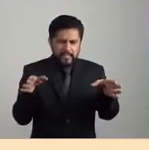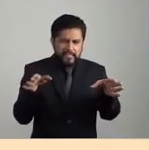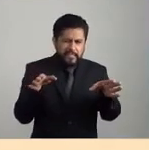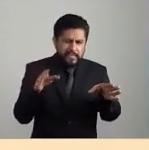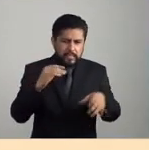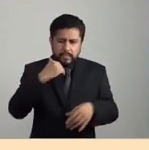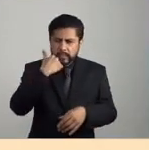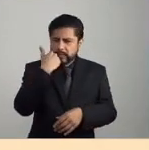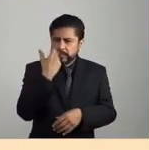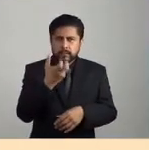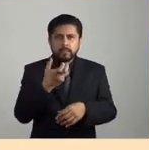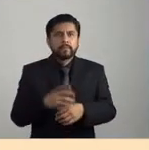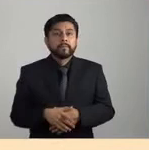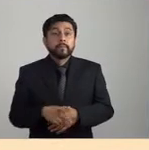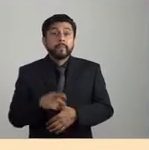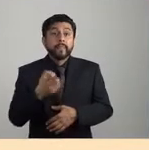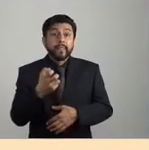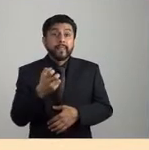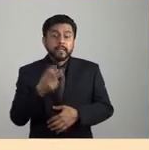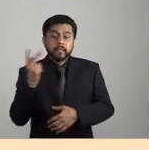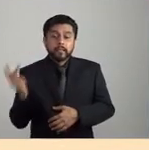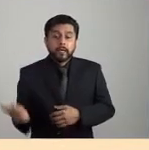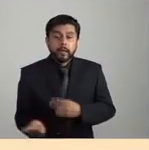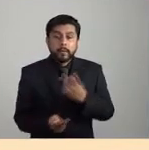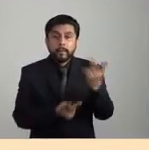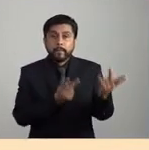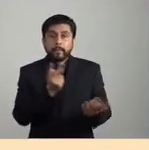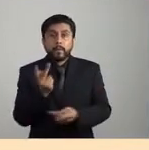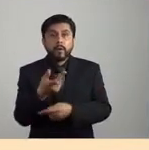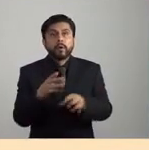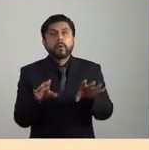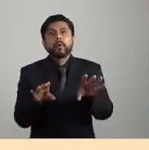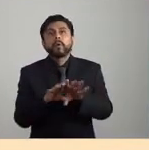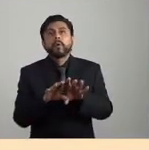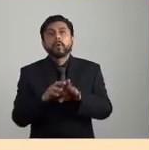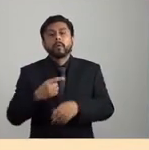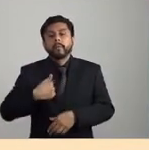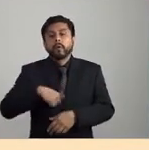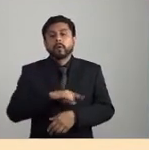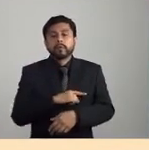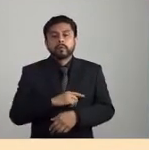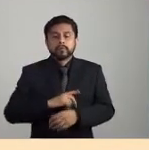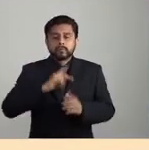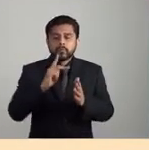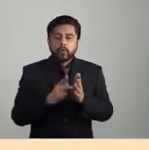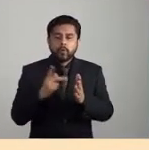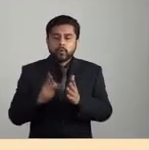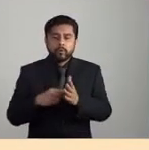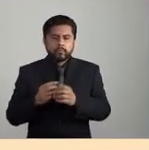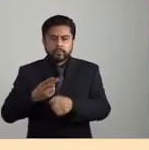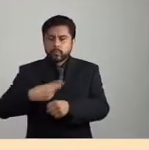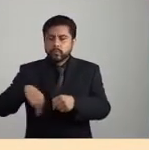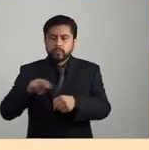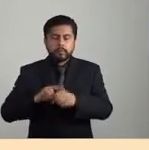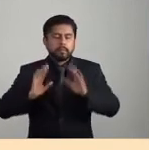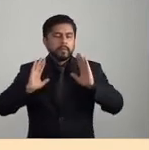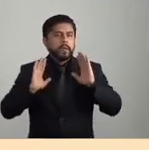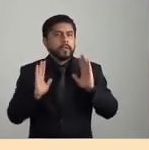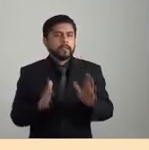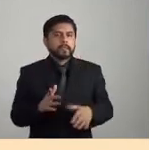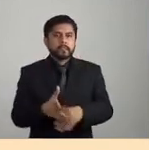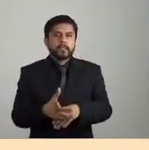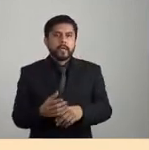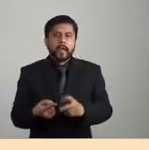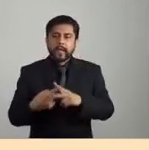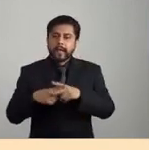tendría que ver con cómo no regresamos a esa normalidad, decíamos al principio, y cómo